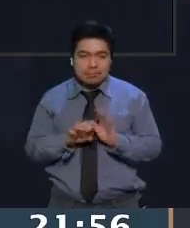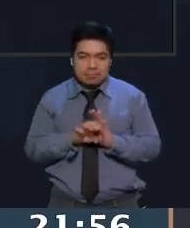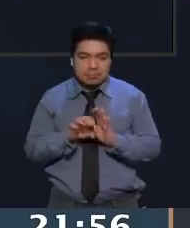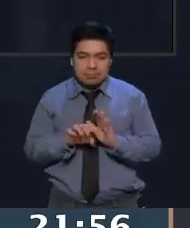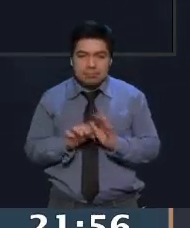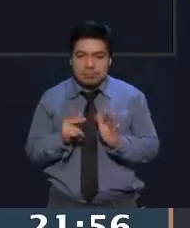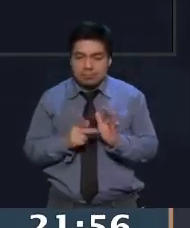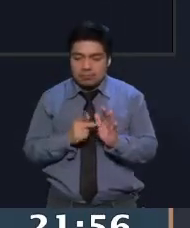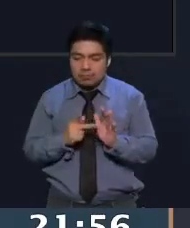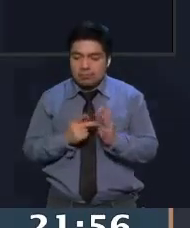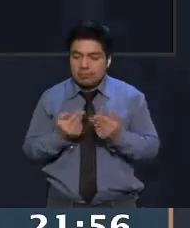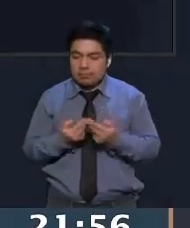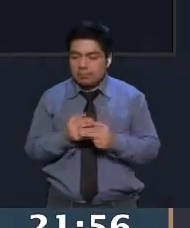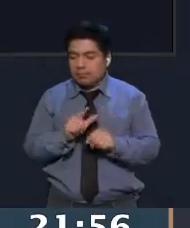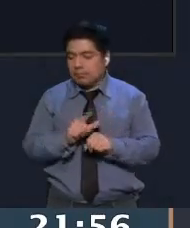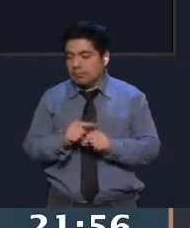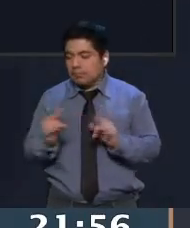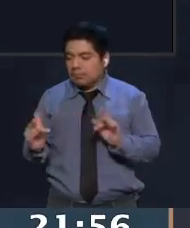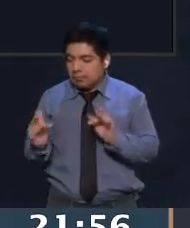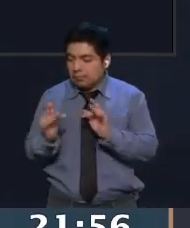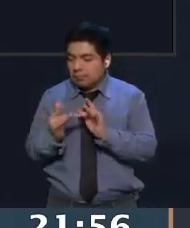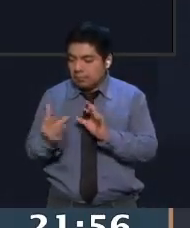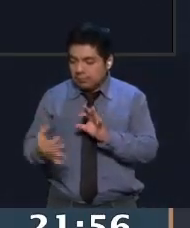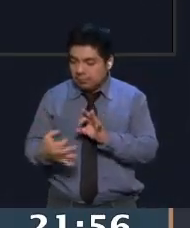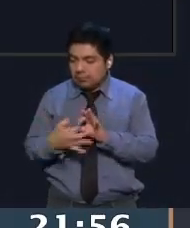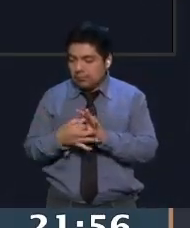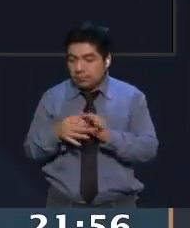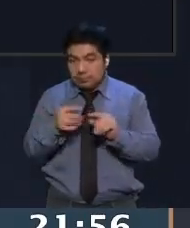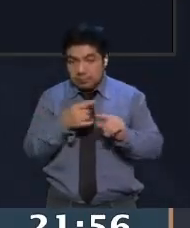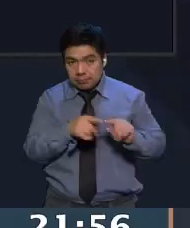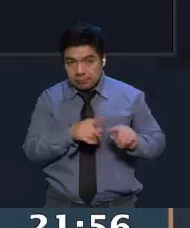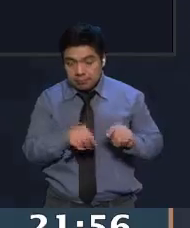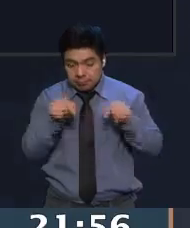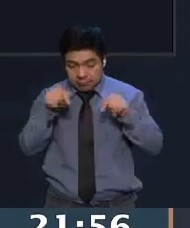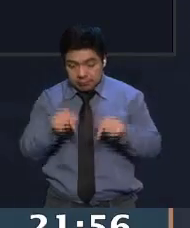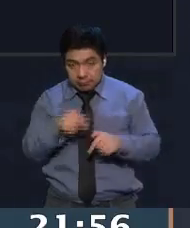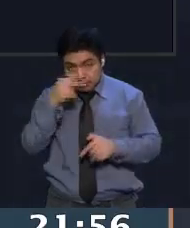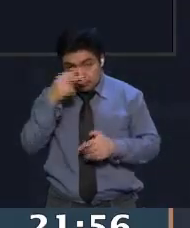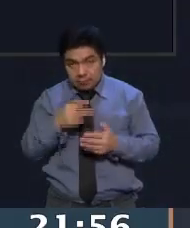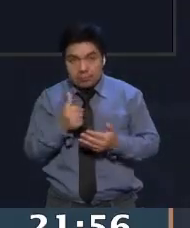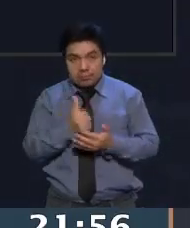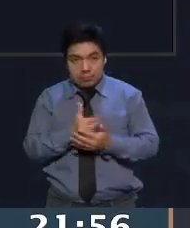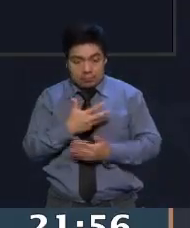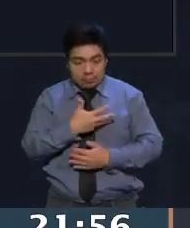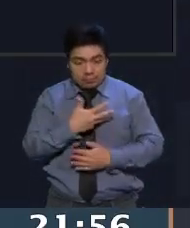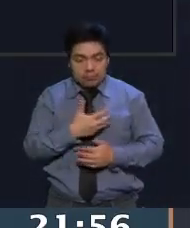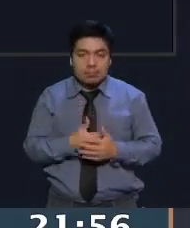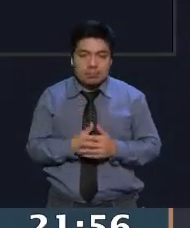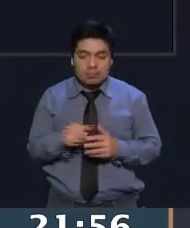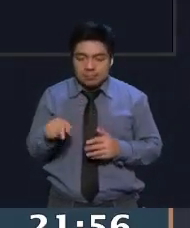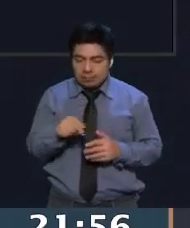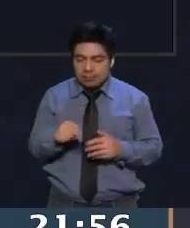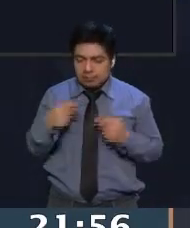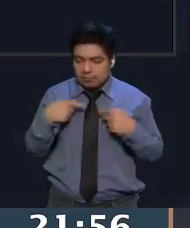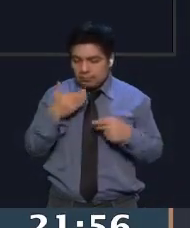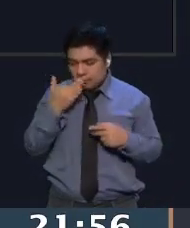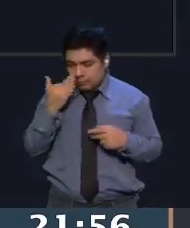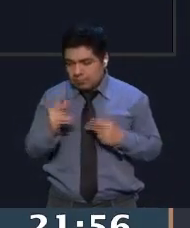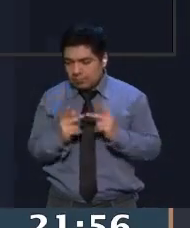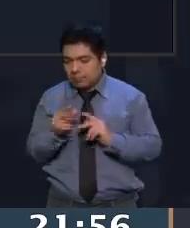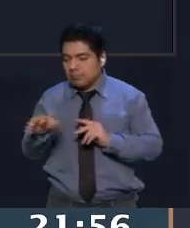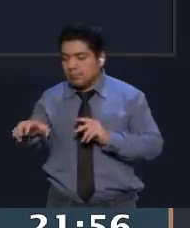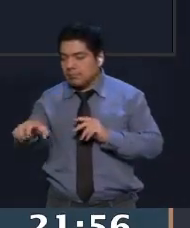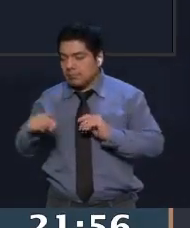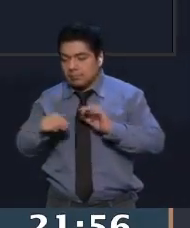de reconectar con la naturaleza, de valorear la diversidad que tenemos, porque ellas recolectan flores de